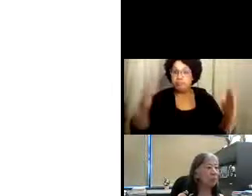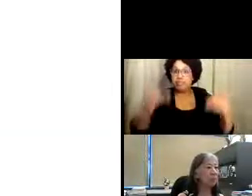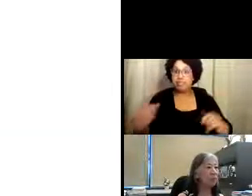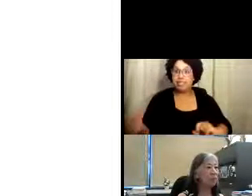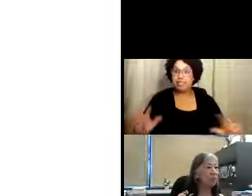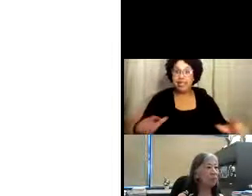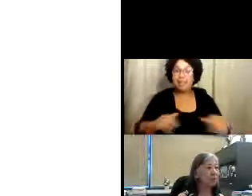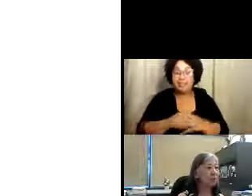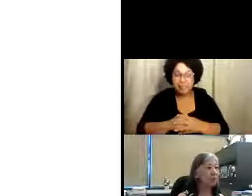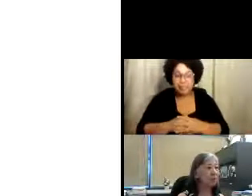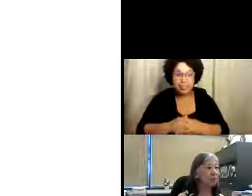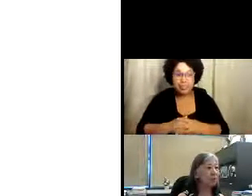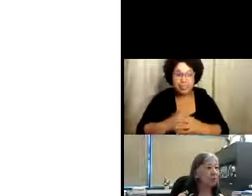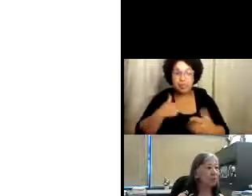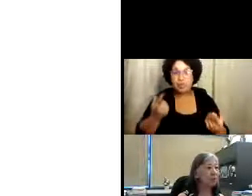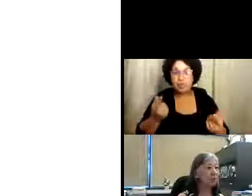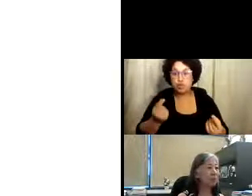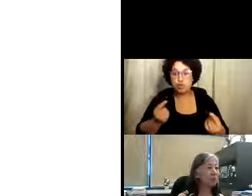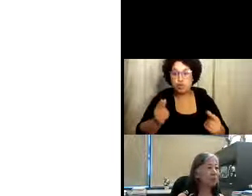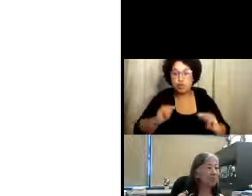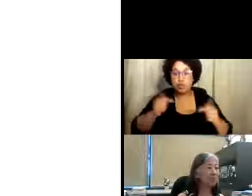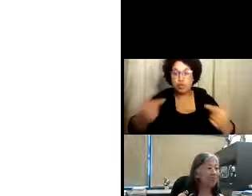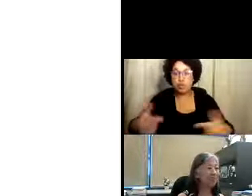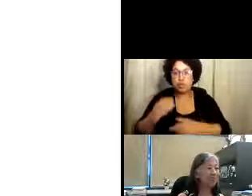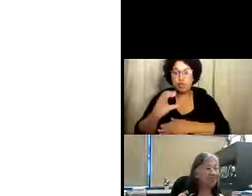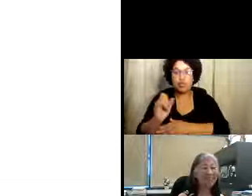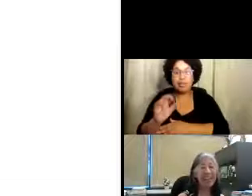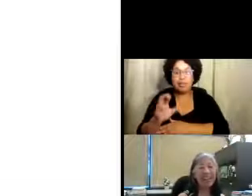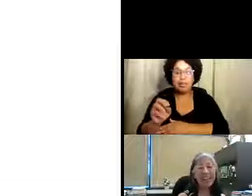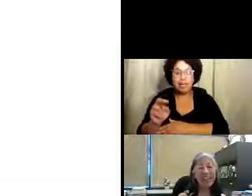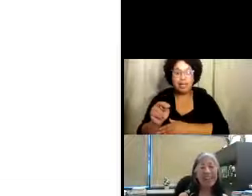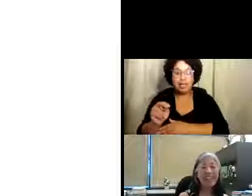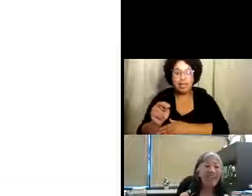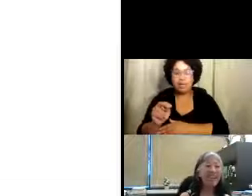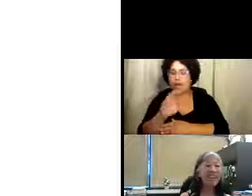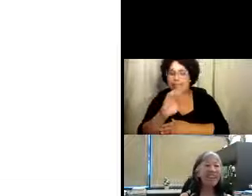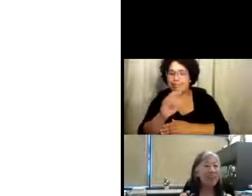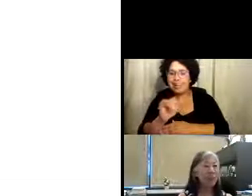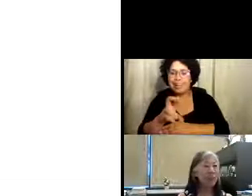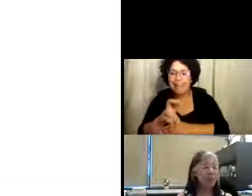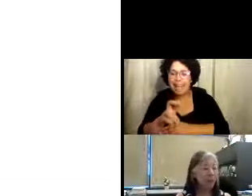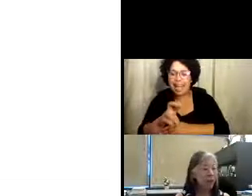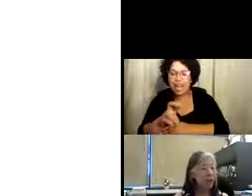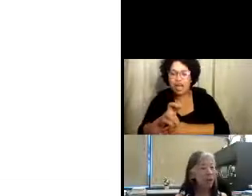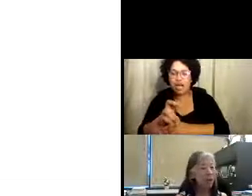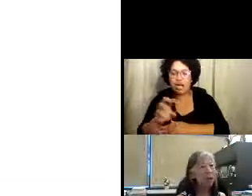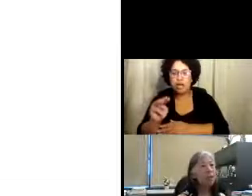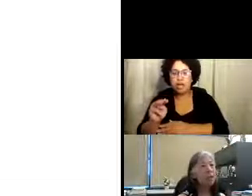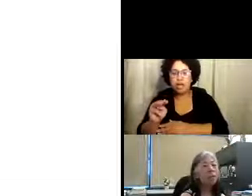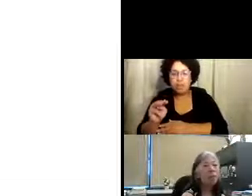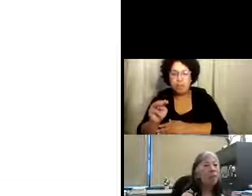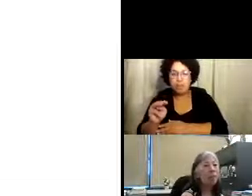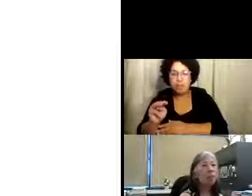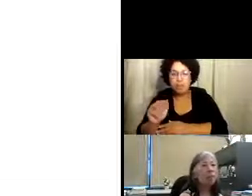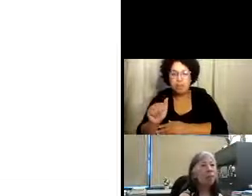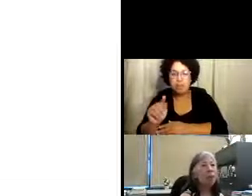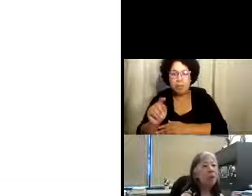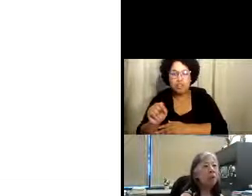Así que con ello, próxima página, por favor. Y ahora le daré atención de nuevo a Claire Matsushita. Gracias, Kimberly.